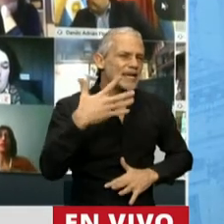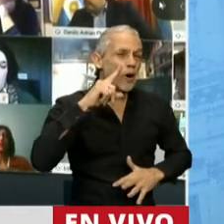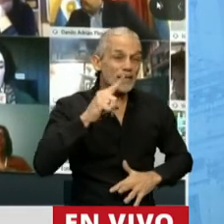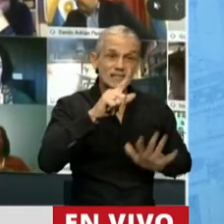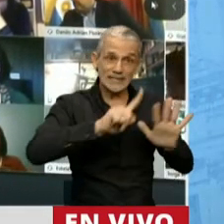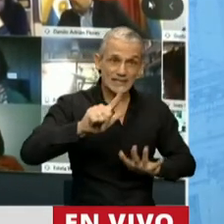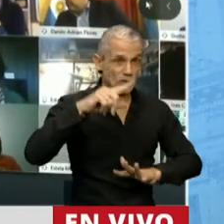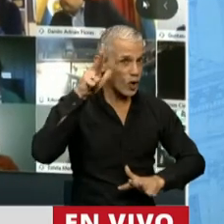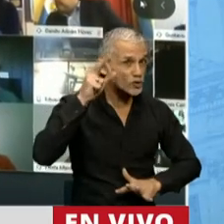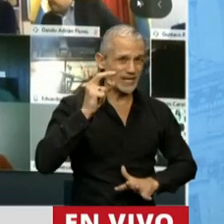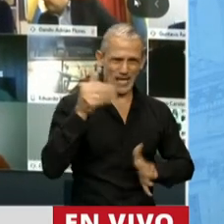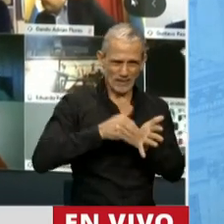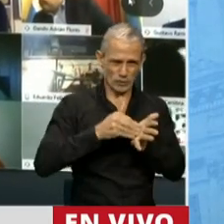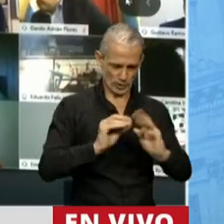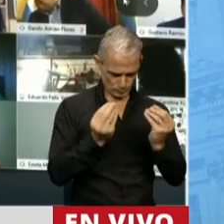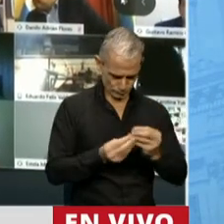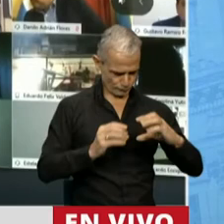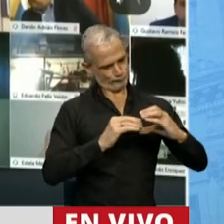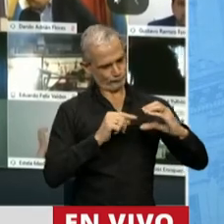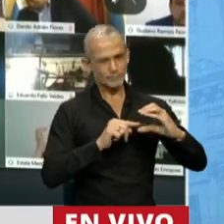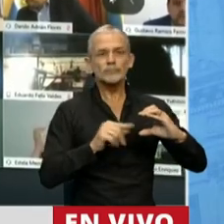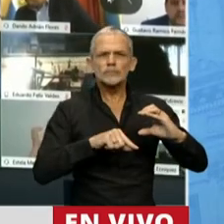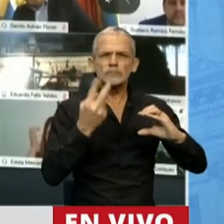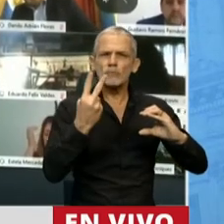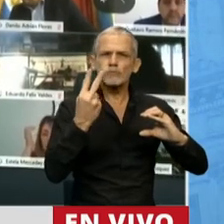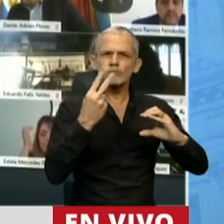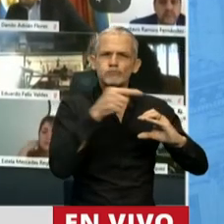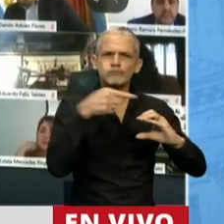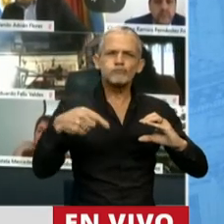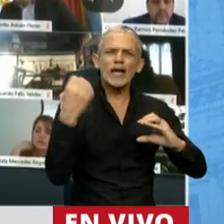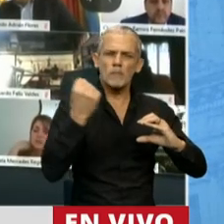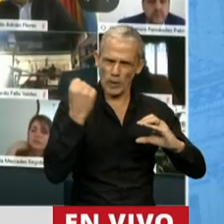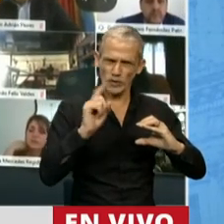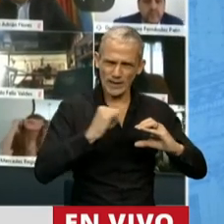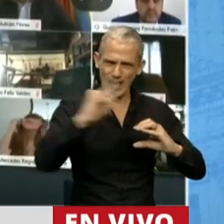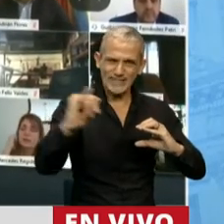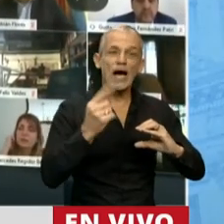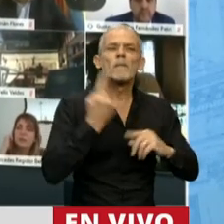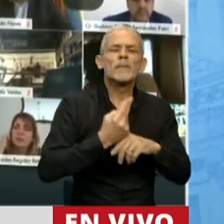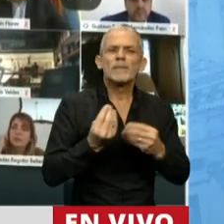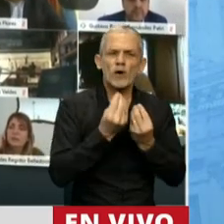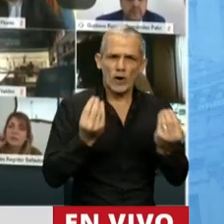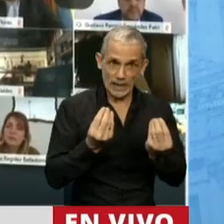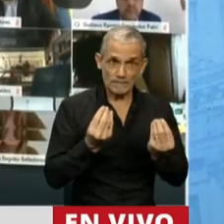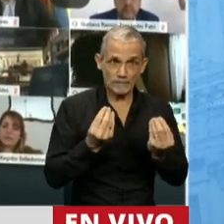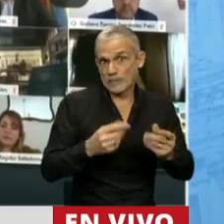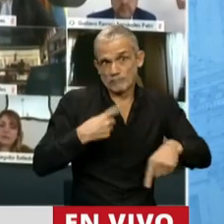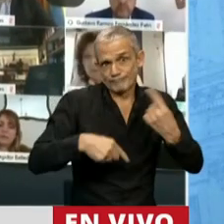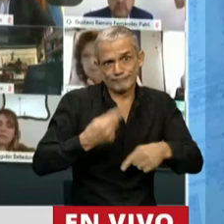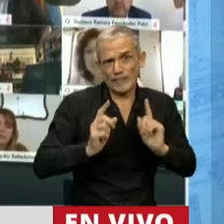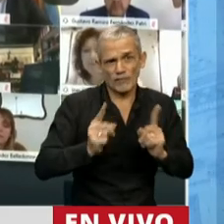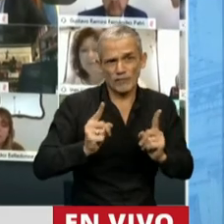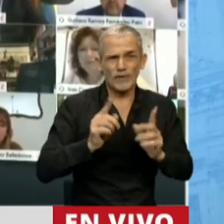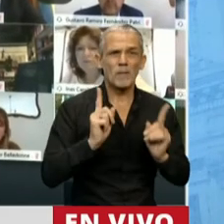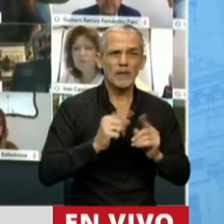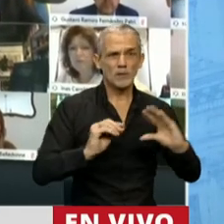.780 millones de pesos, podemos advertir dos cosas, señor presidente. Primero, es que continuamos con la misma